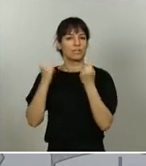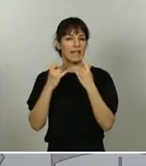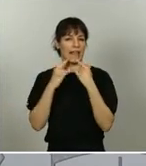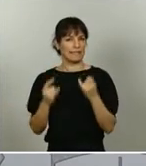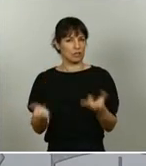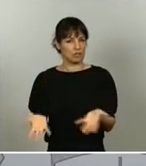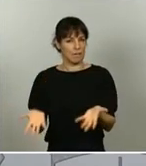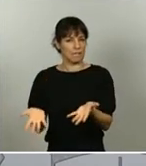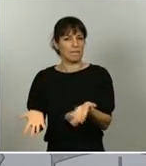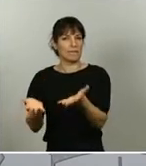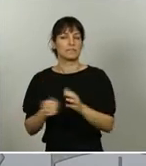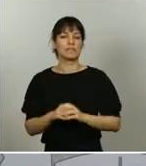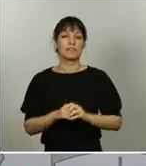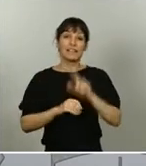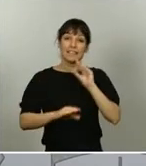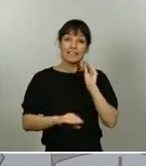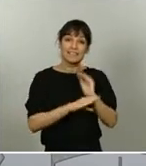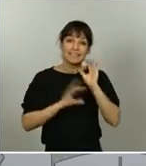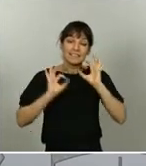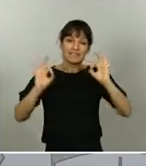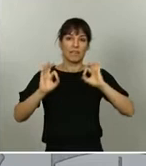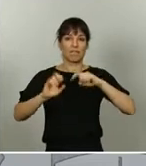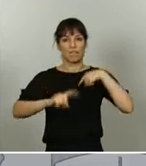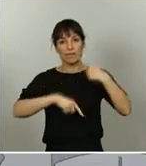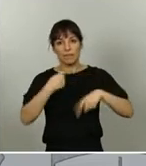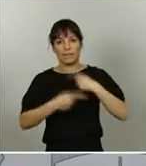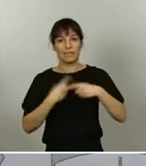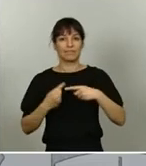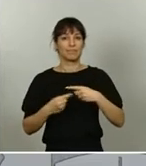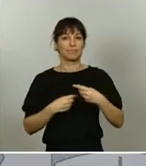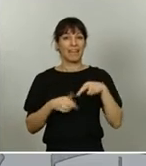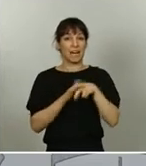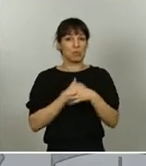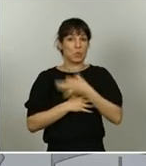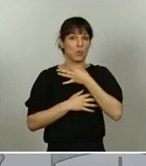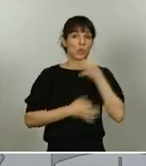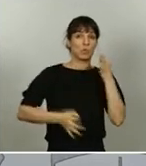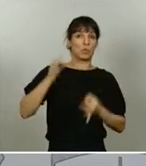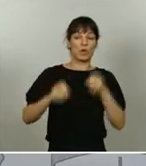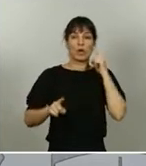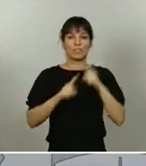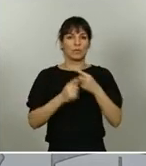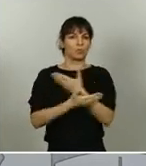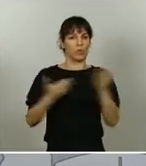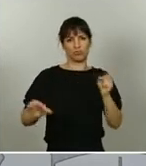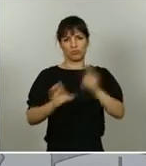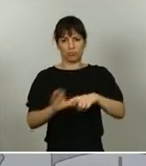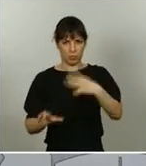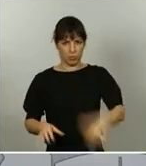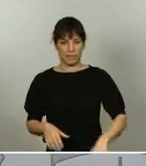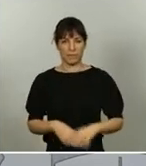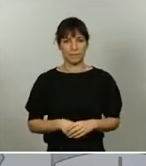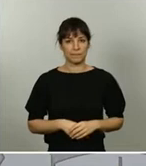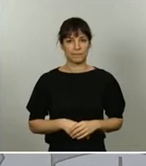ayudas especiales a las familias de menos recursos para que nadie quede atrás en este proceso. También resultarán